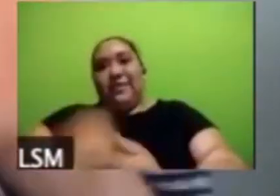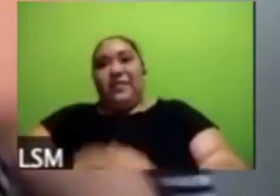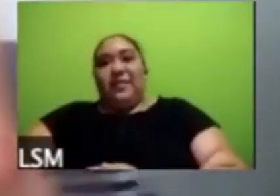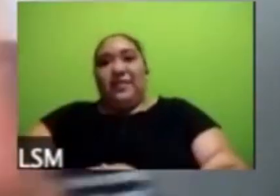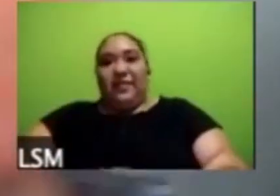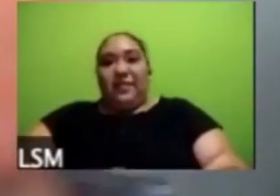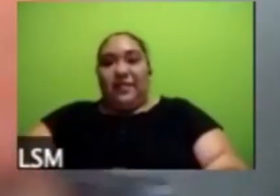muchas gracias gracias